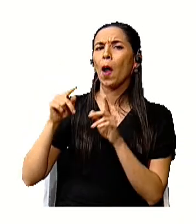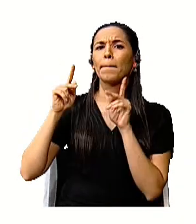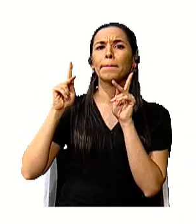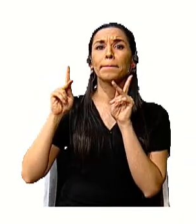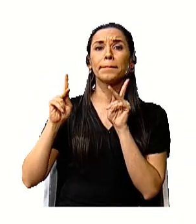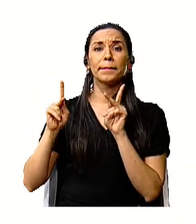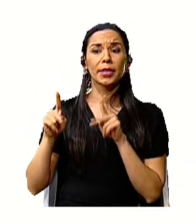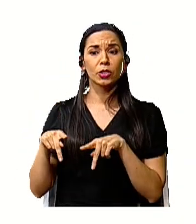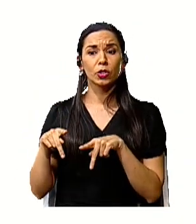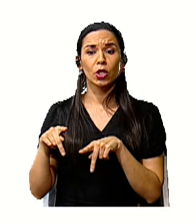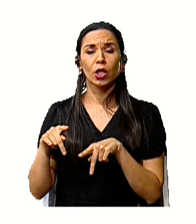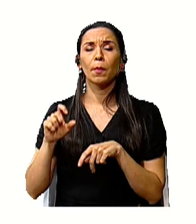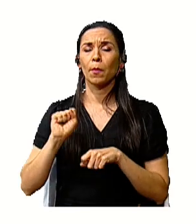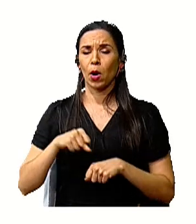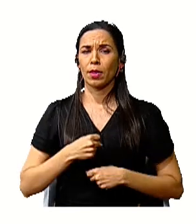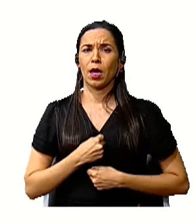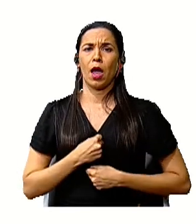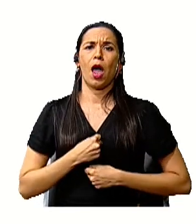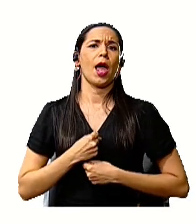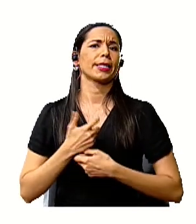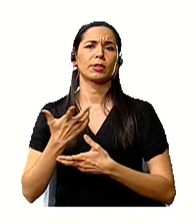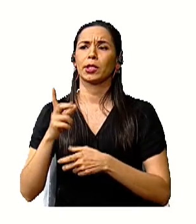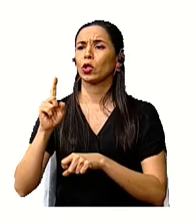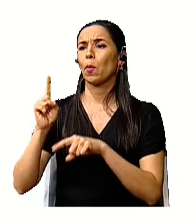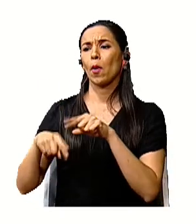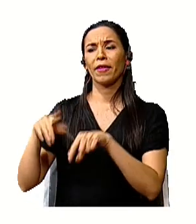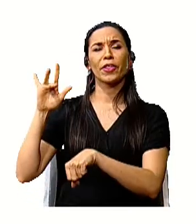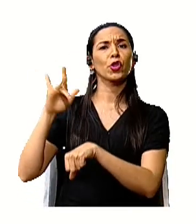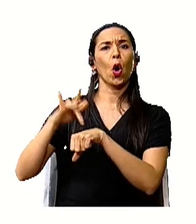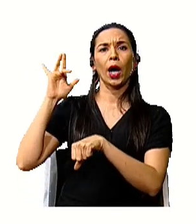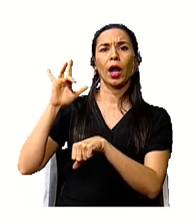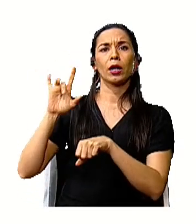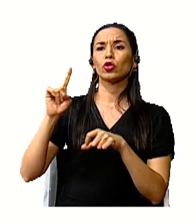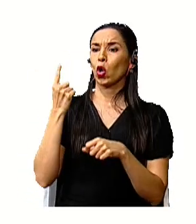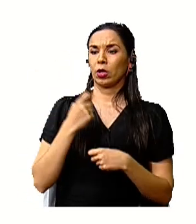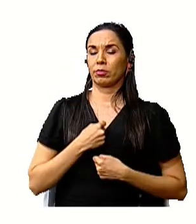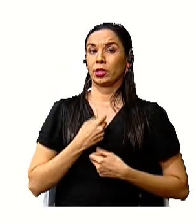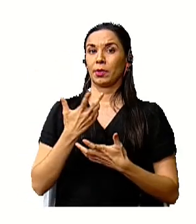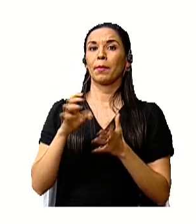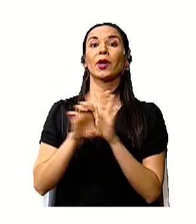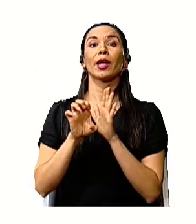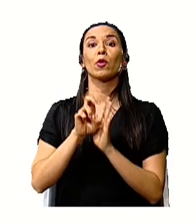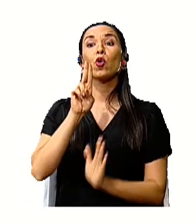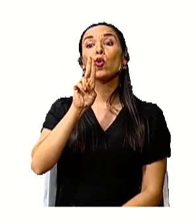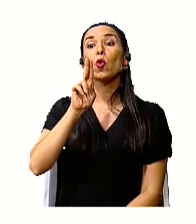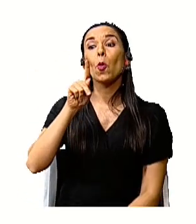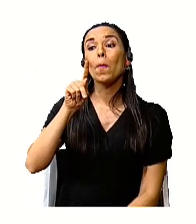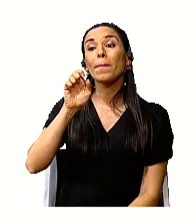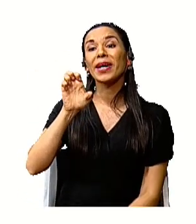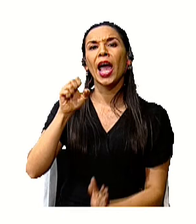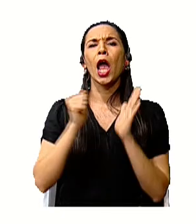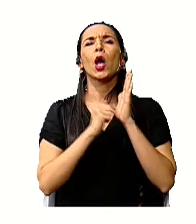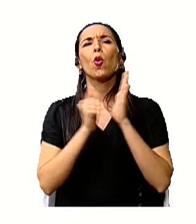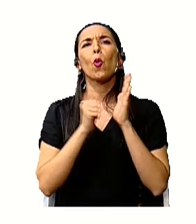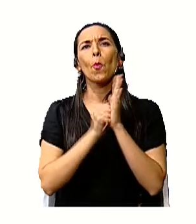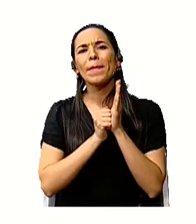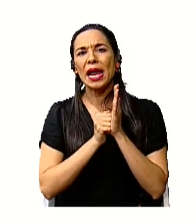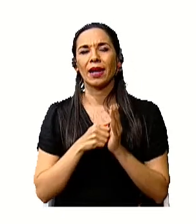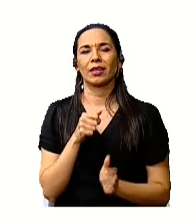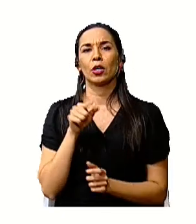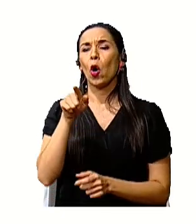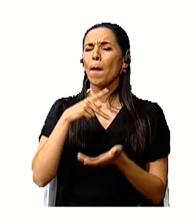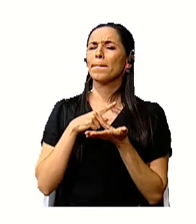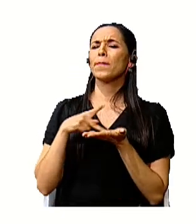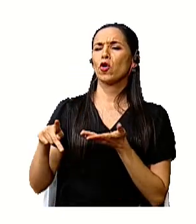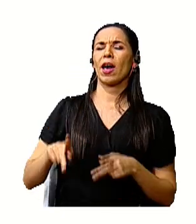expresar. ¿Recuerdan algunas de ellas? Upe, pura vida. ¿Cómo estás?